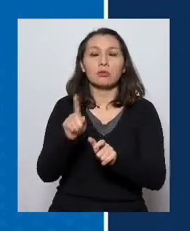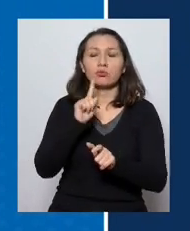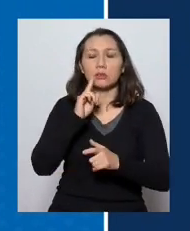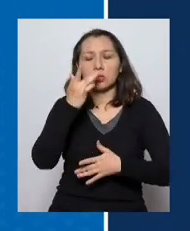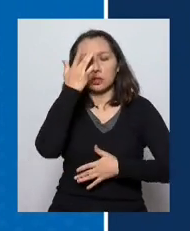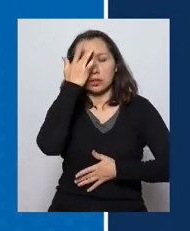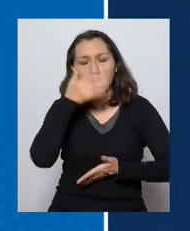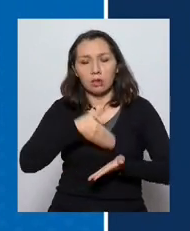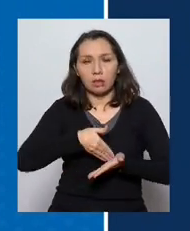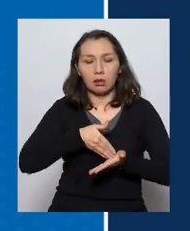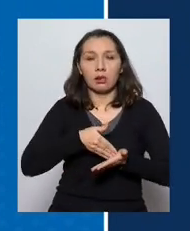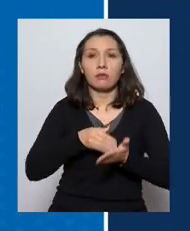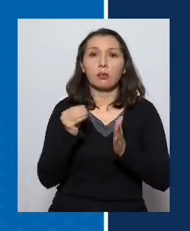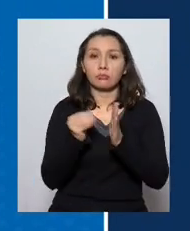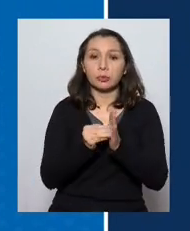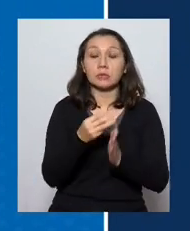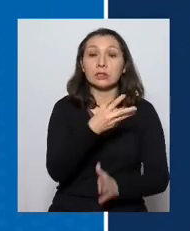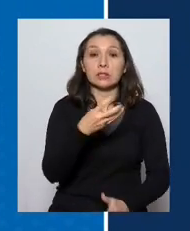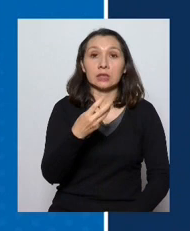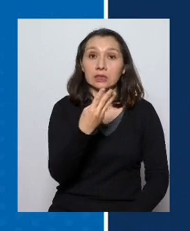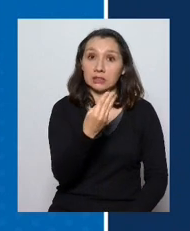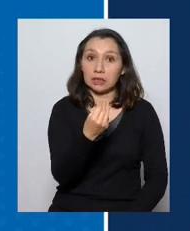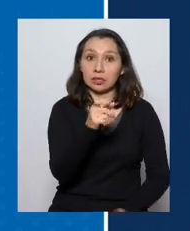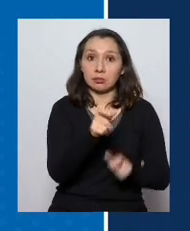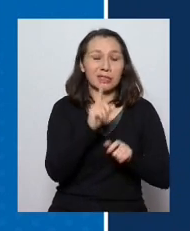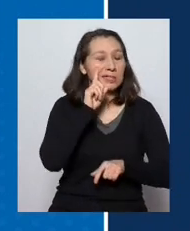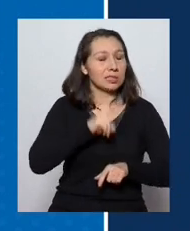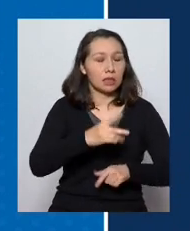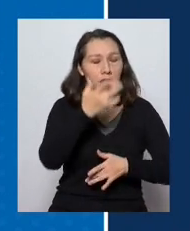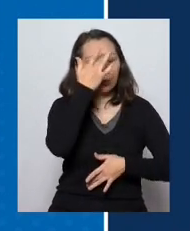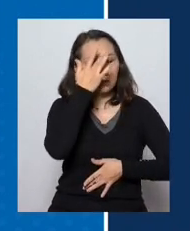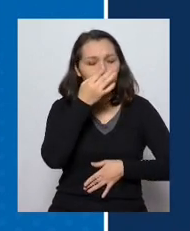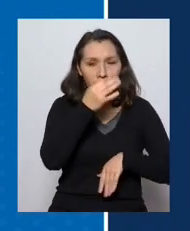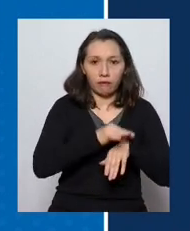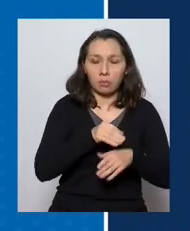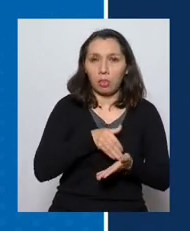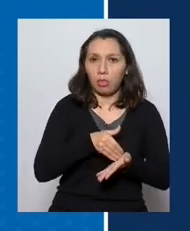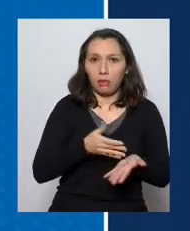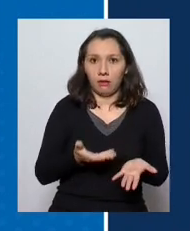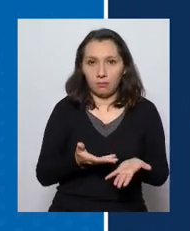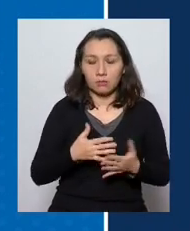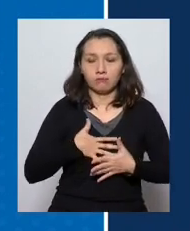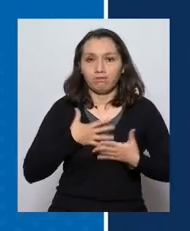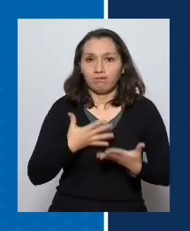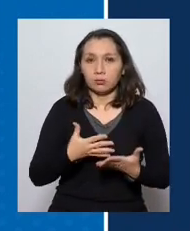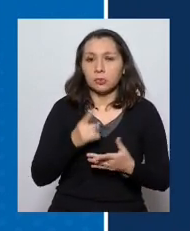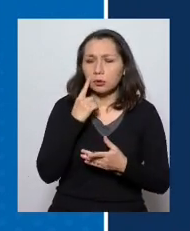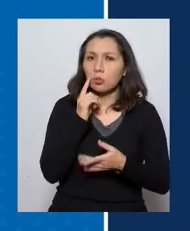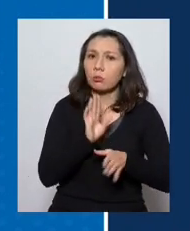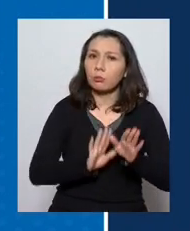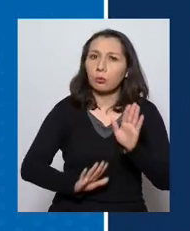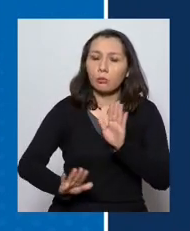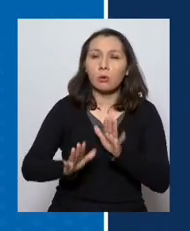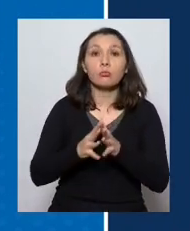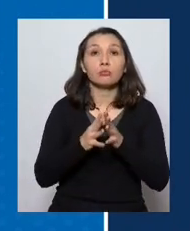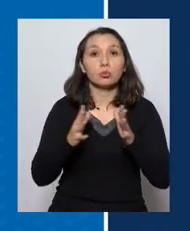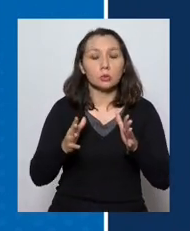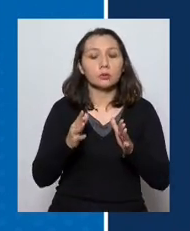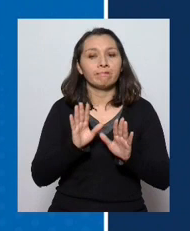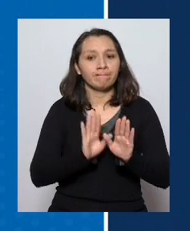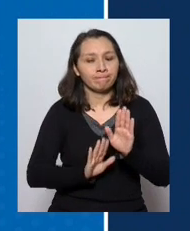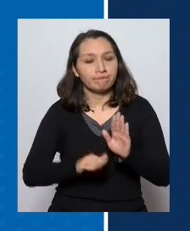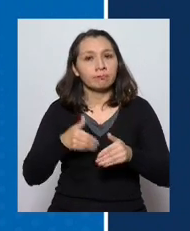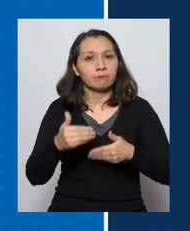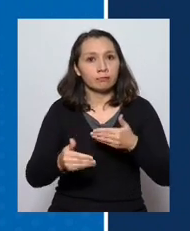síntomas, se registraron, y 313 asintomáticos. Hay que tener mucha cautela y ser muy